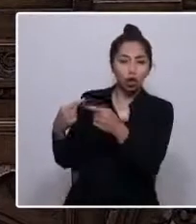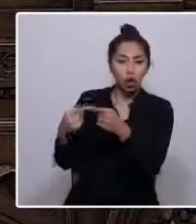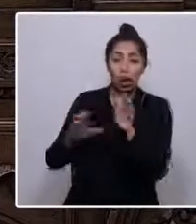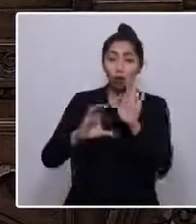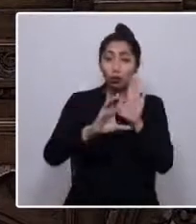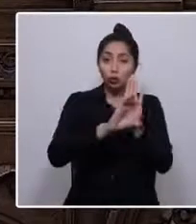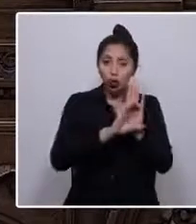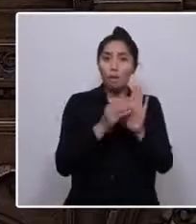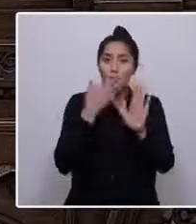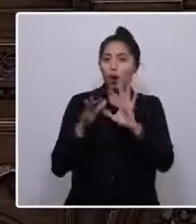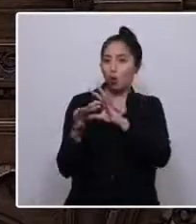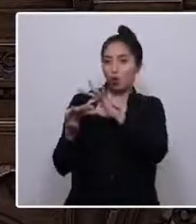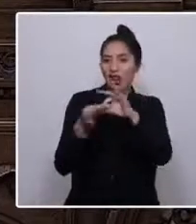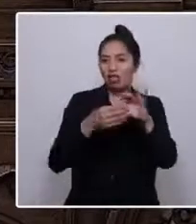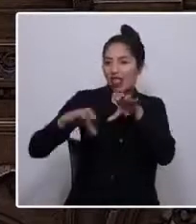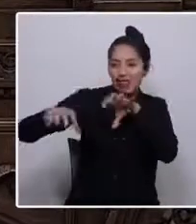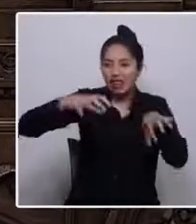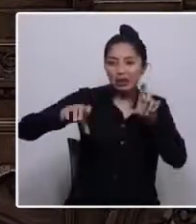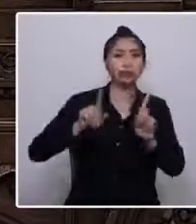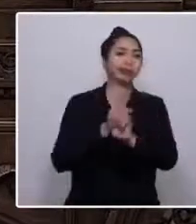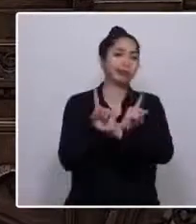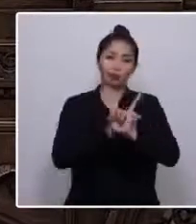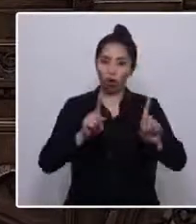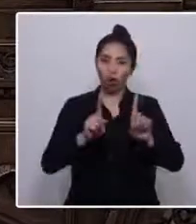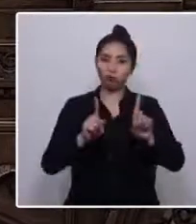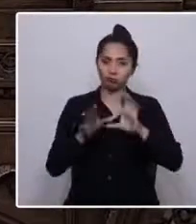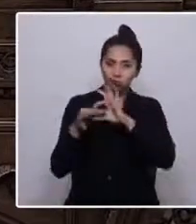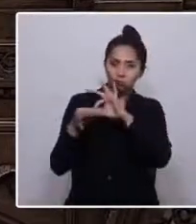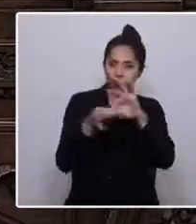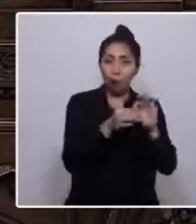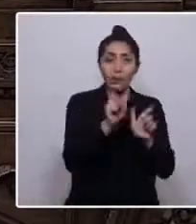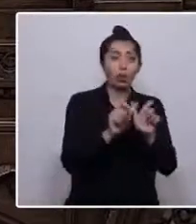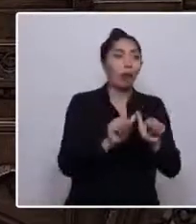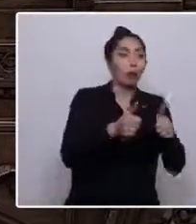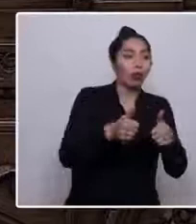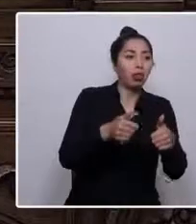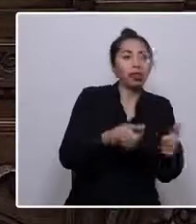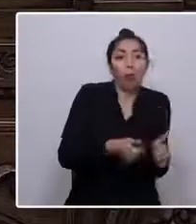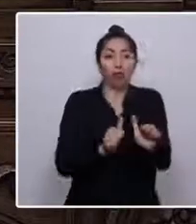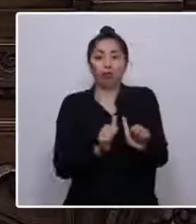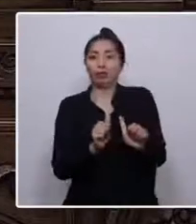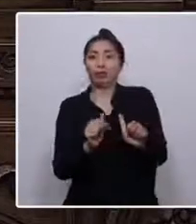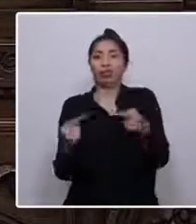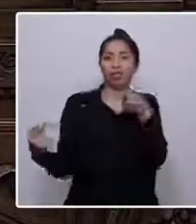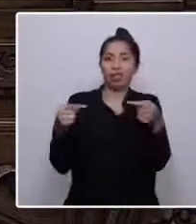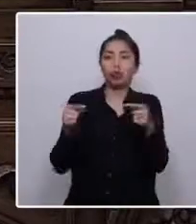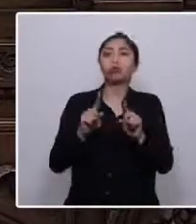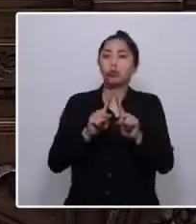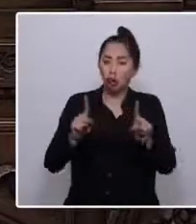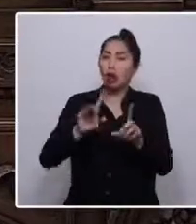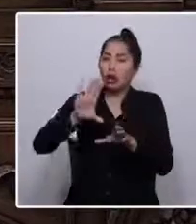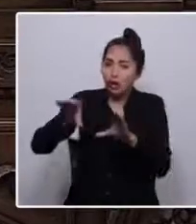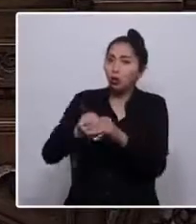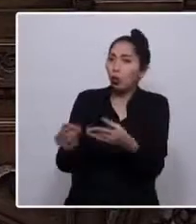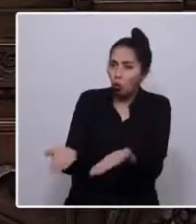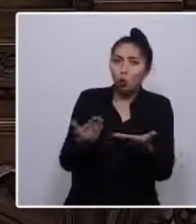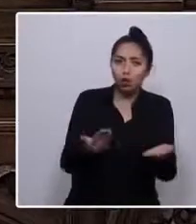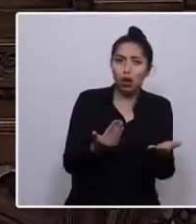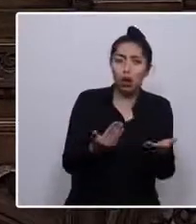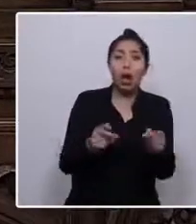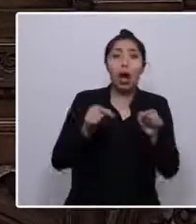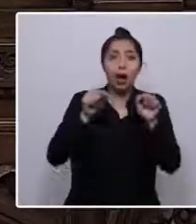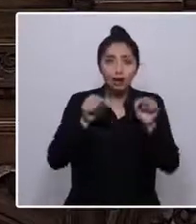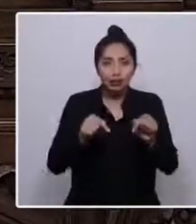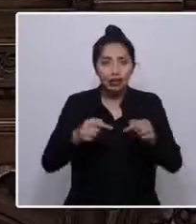divida entre buenos y malos, entre vencedores y vencidos, una Constitución que incluya y que no excluya. Solo así